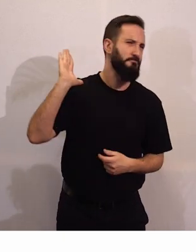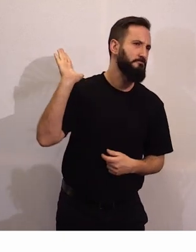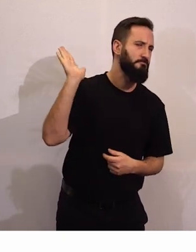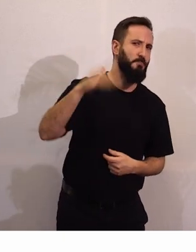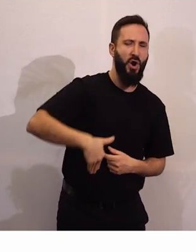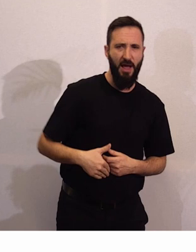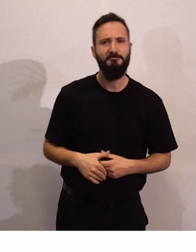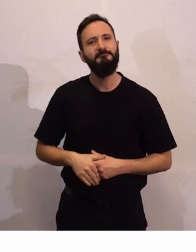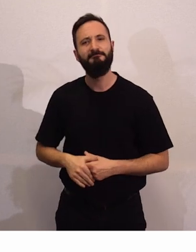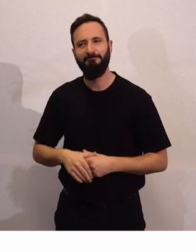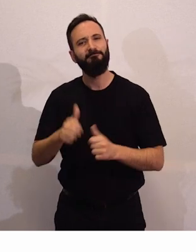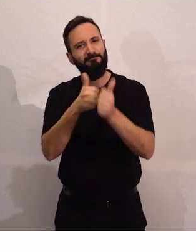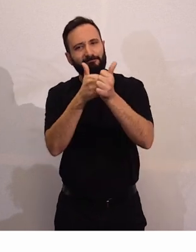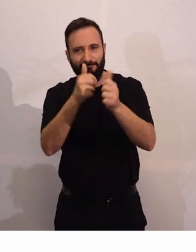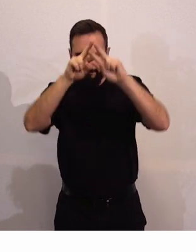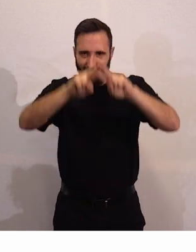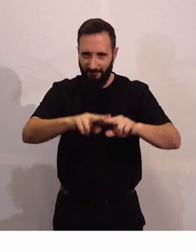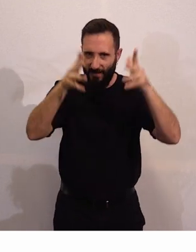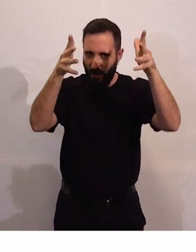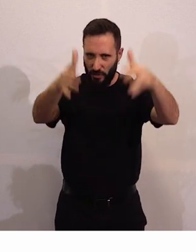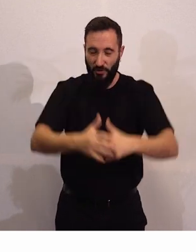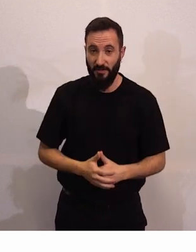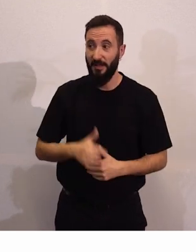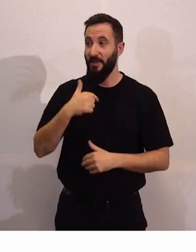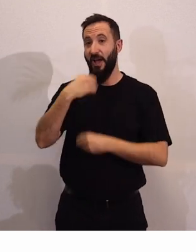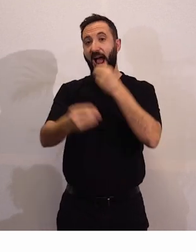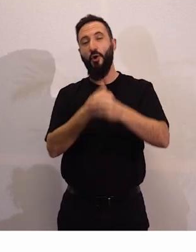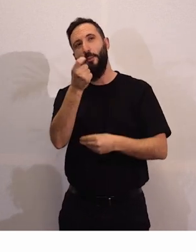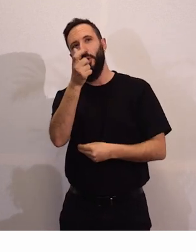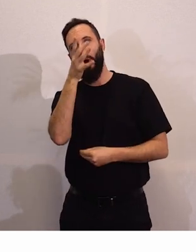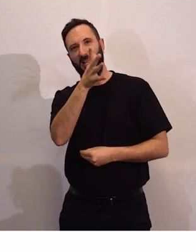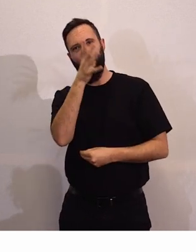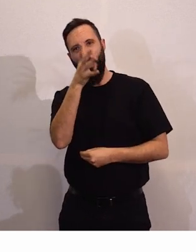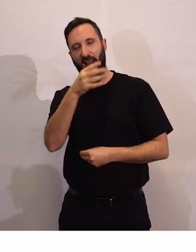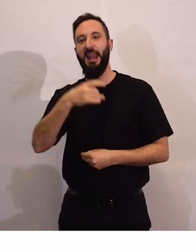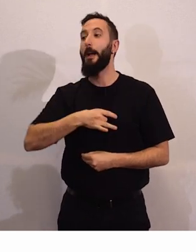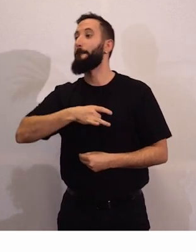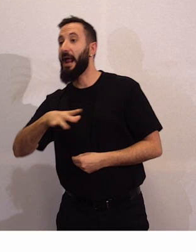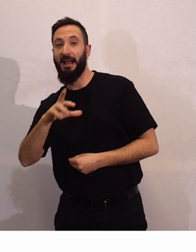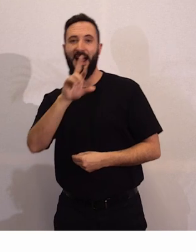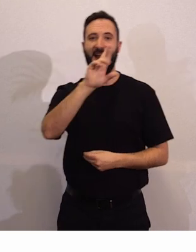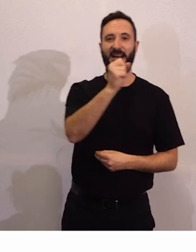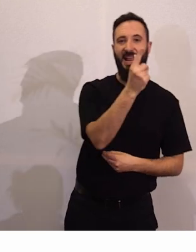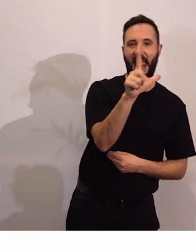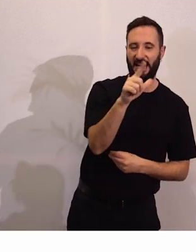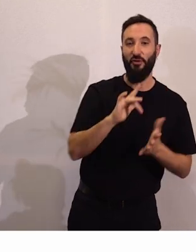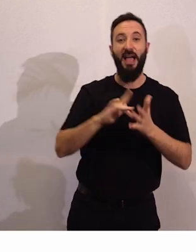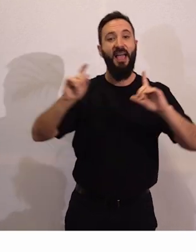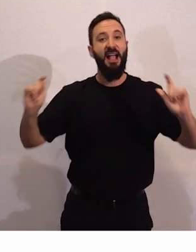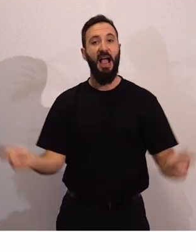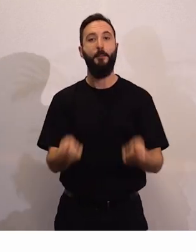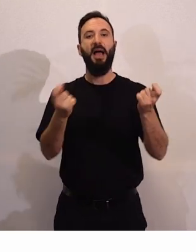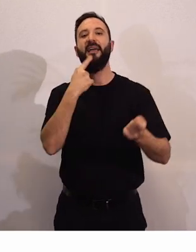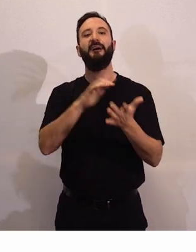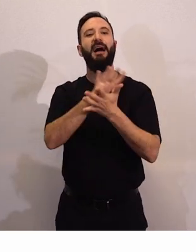que se titula aunque voy a hacer aquí un poco spoiler blanca de Raquel y dice la campaña que si es